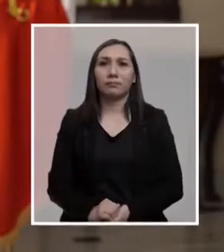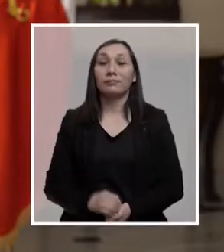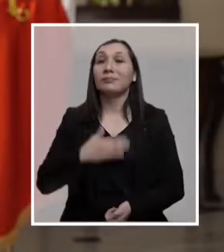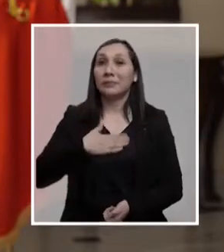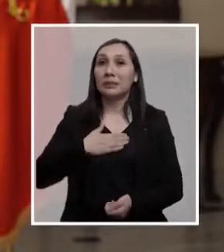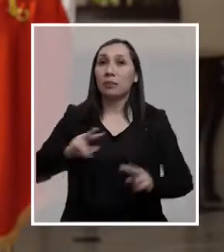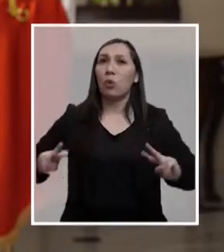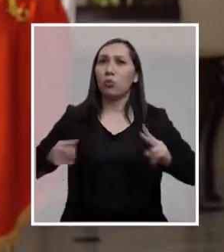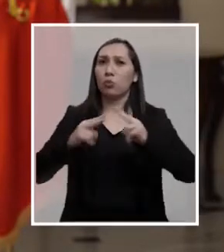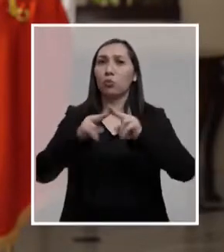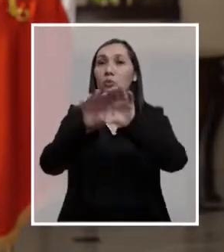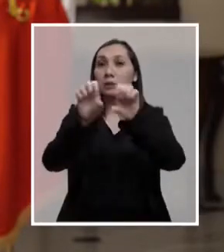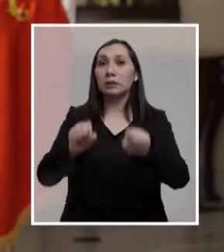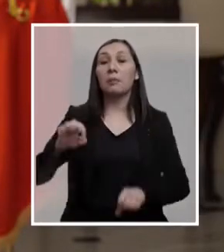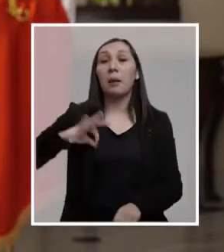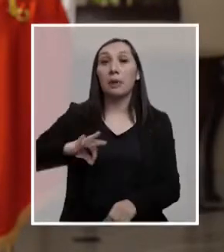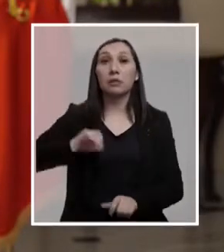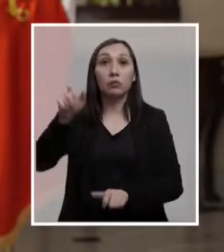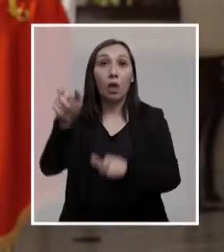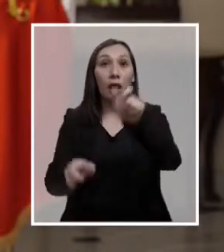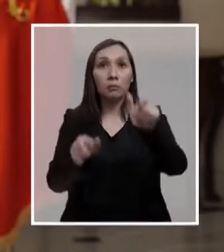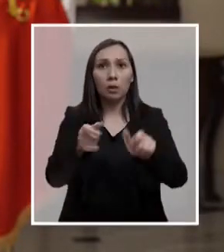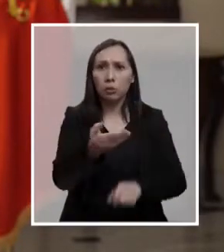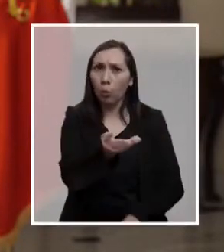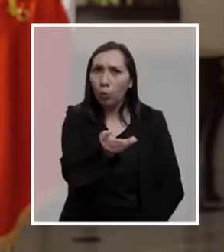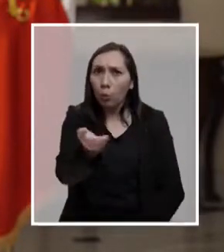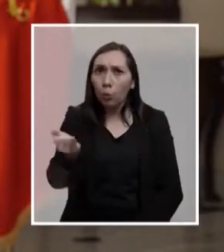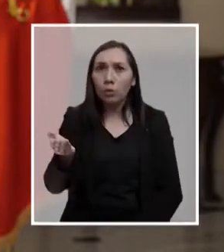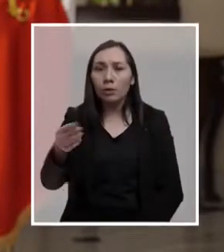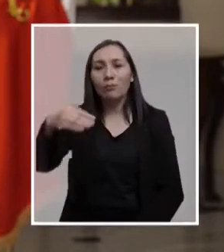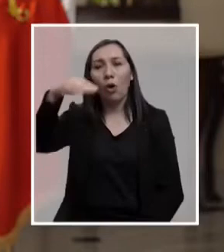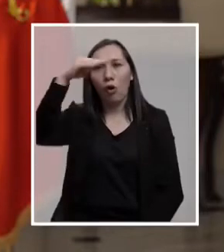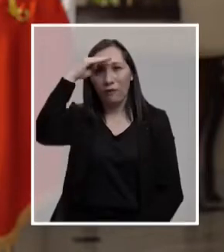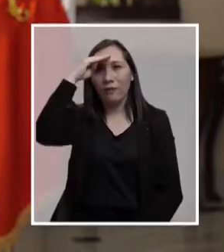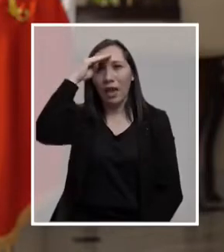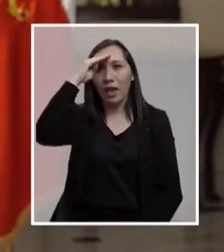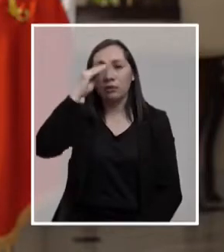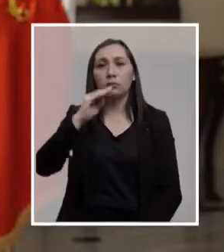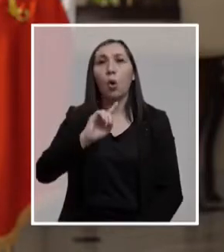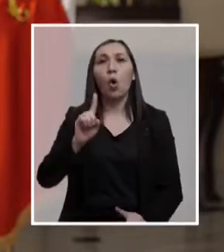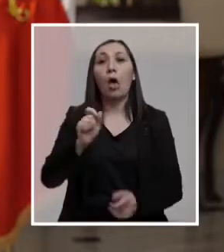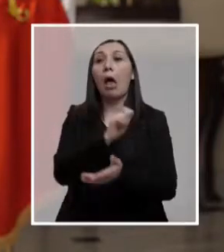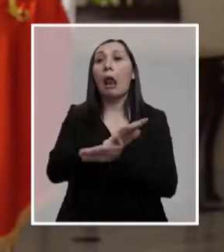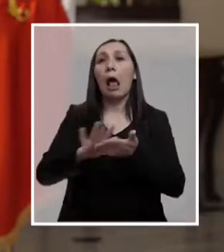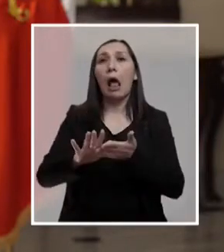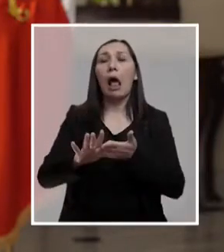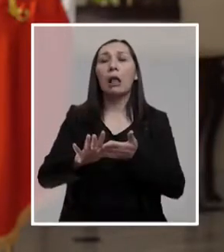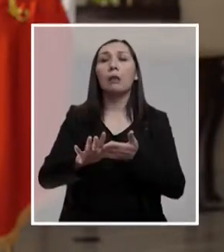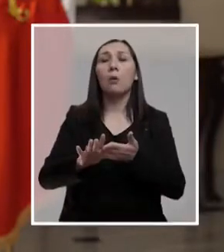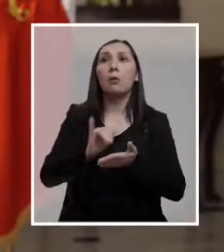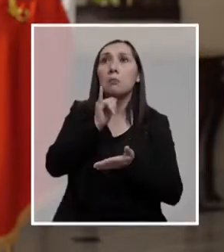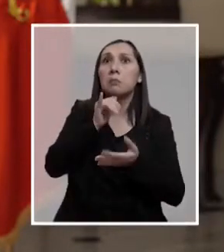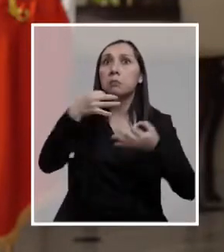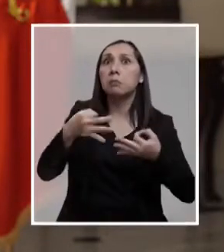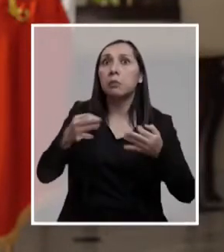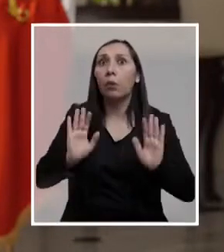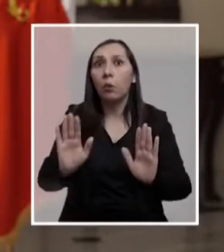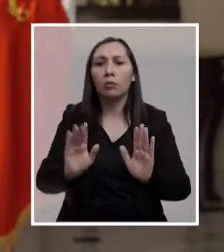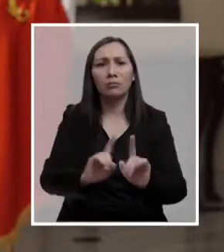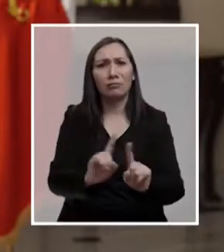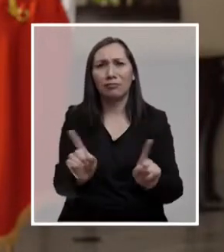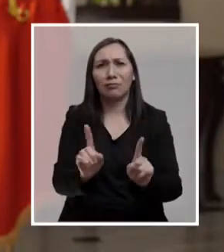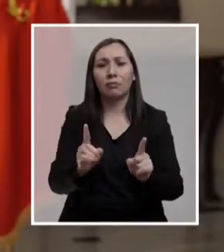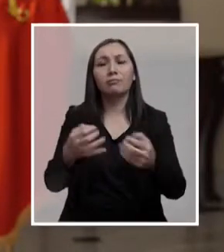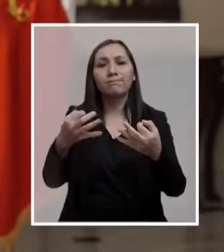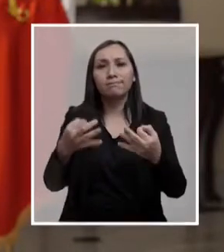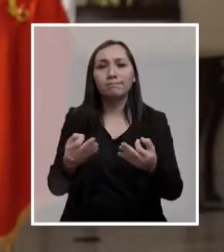Queremos construir un sistema de pensiones en el que la gente, ustedes, confíen, no de manera gratuita ni con un cheque en blanco, sino porque